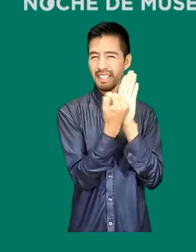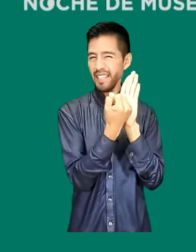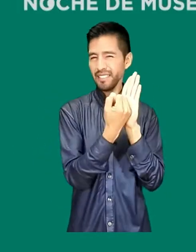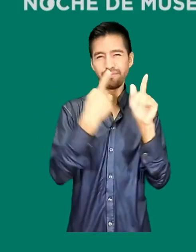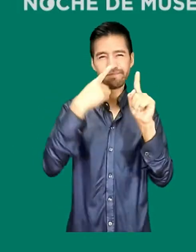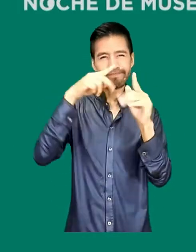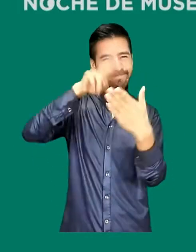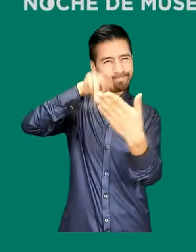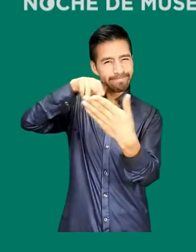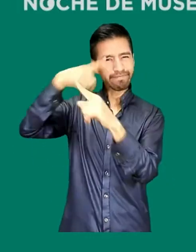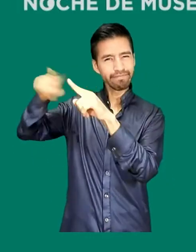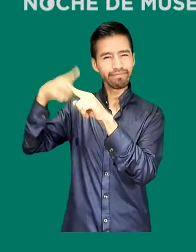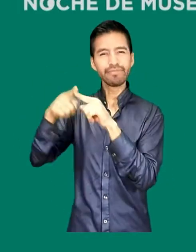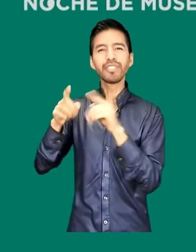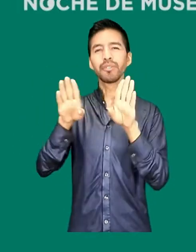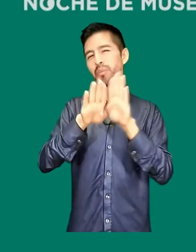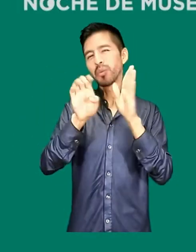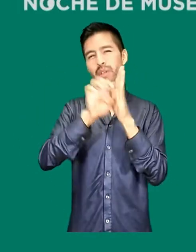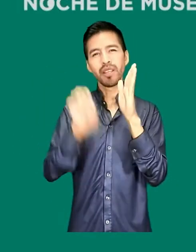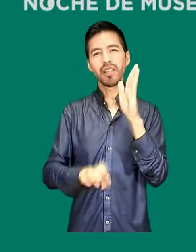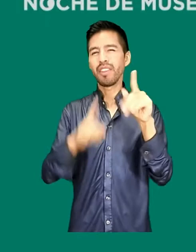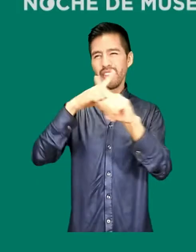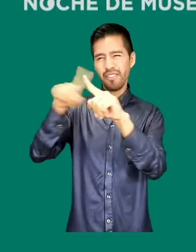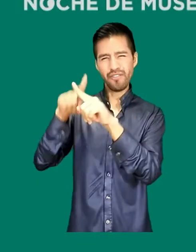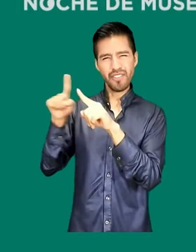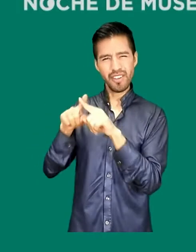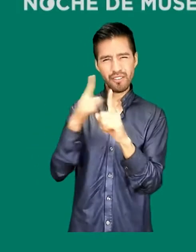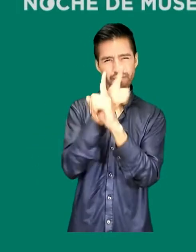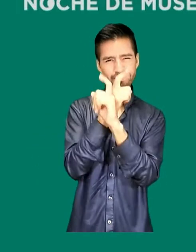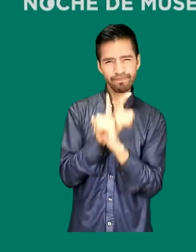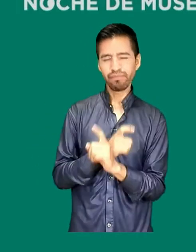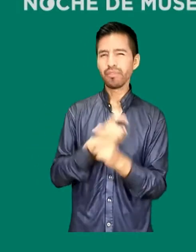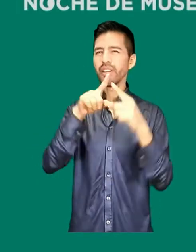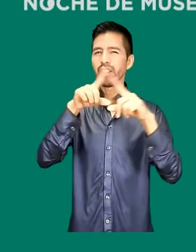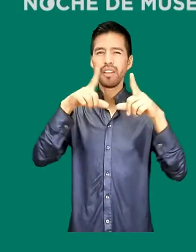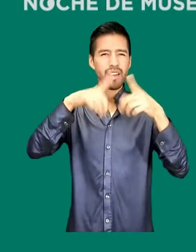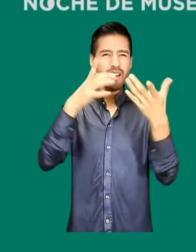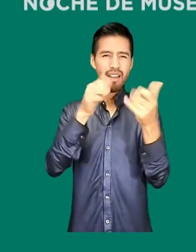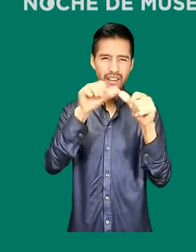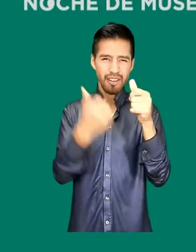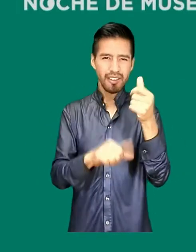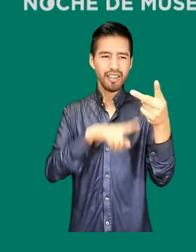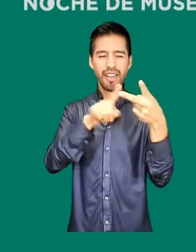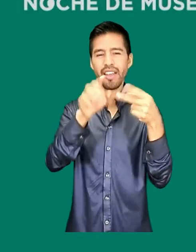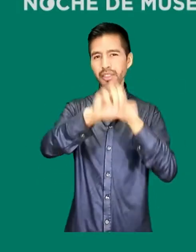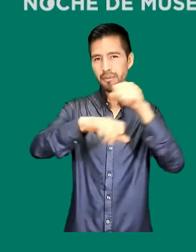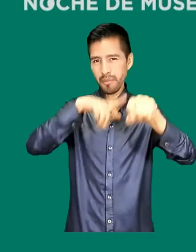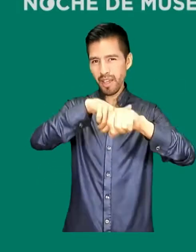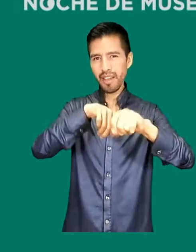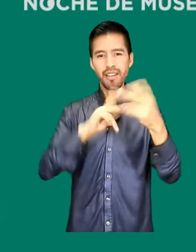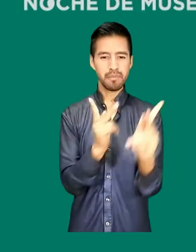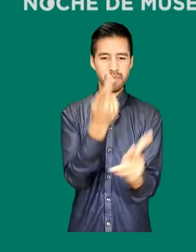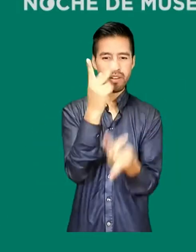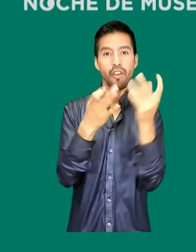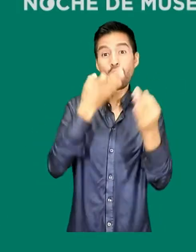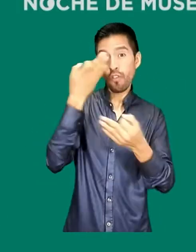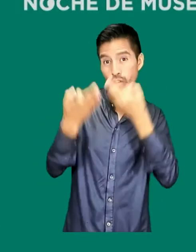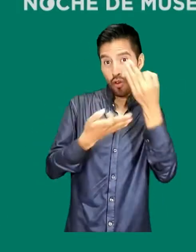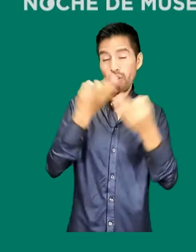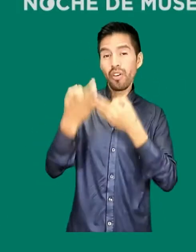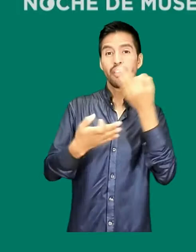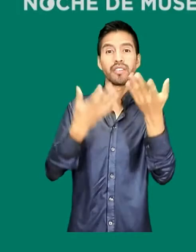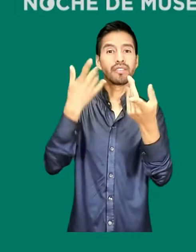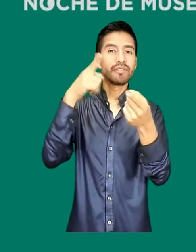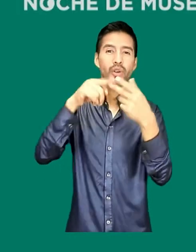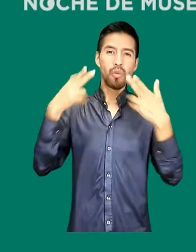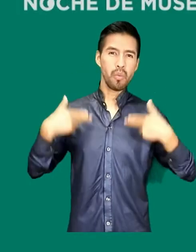donde se grababan diseños de diversas clases que incluyen motivos geométricos, animales, plantas, flores, rostros humanos, manos